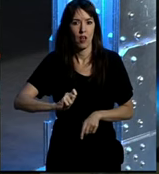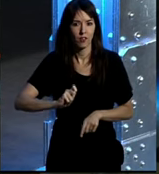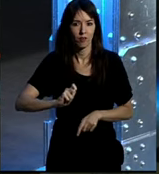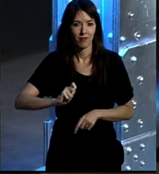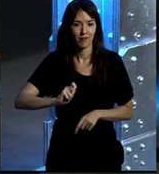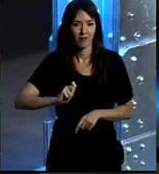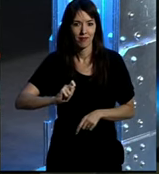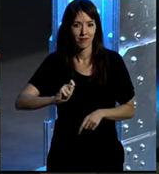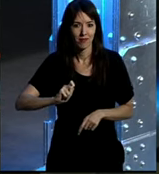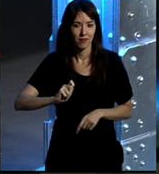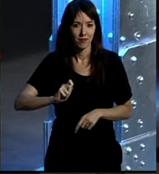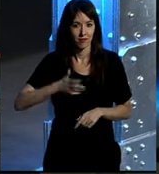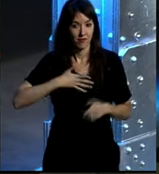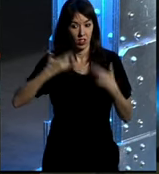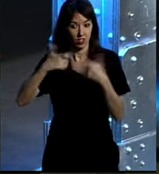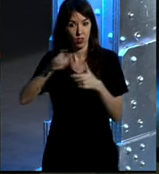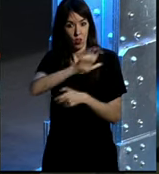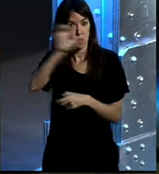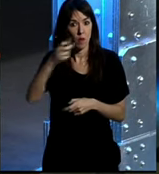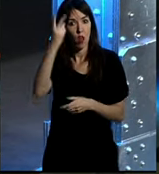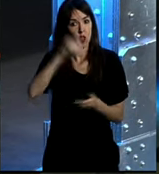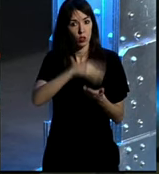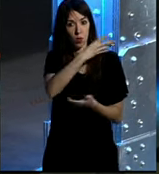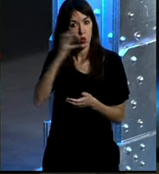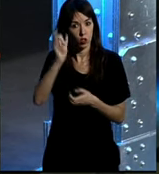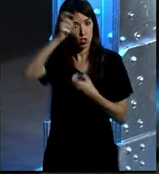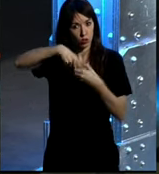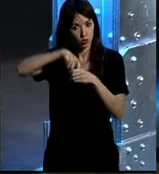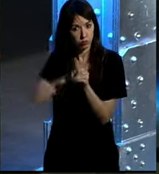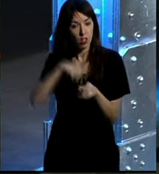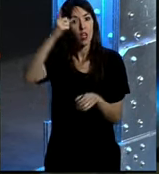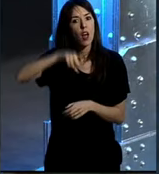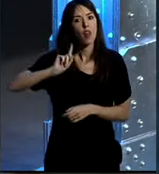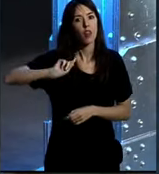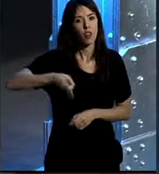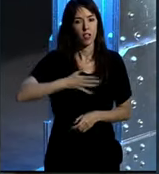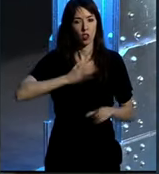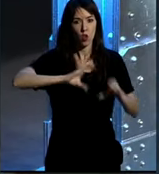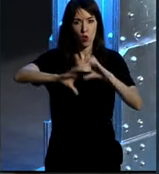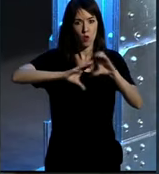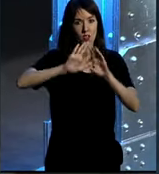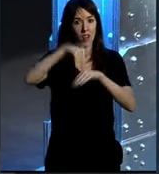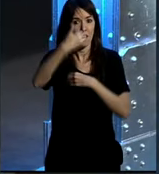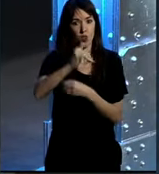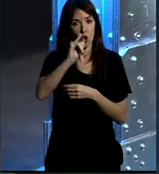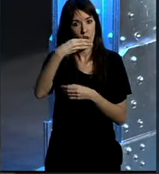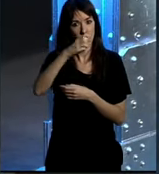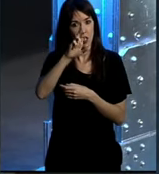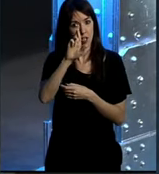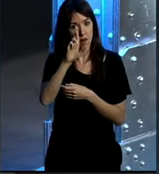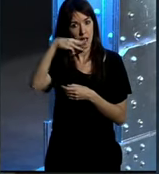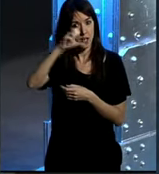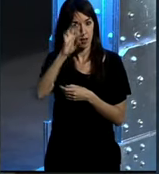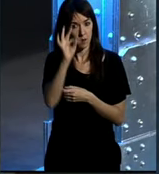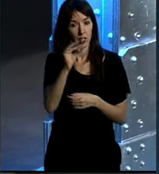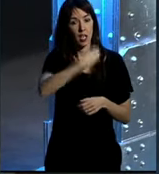sector en Europa con más de 2.400 miembros. Es también director de comunicación externa de IBM para España,